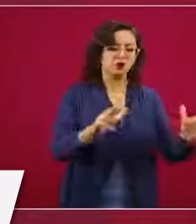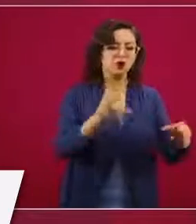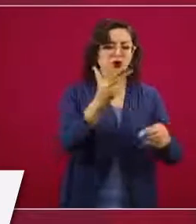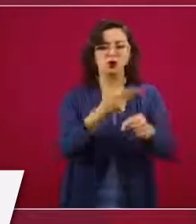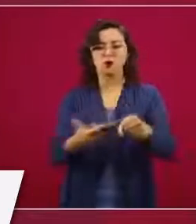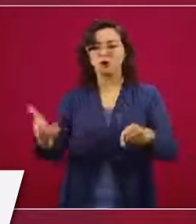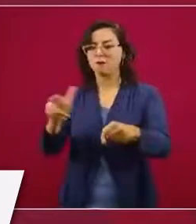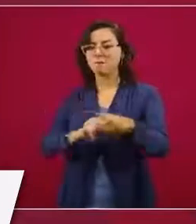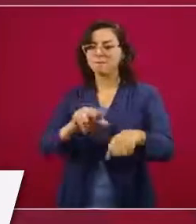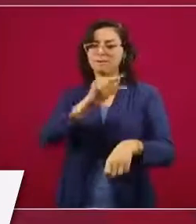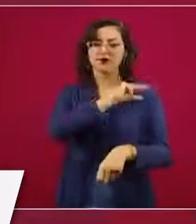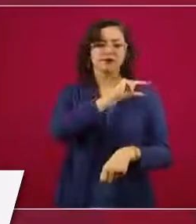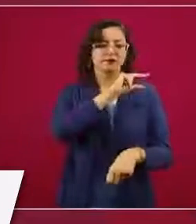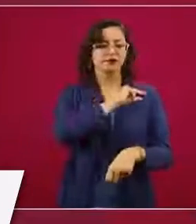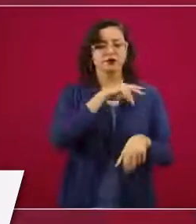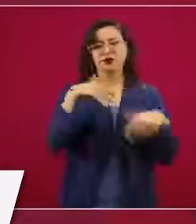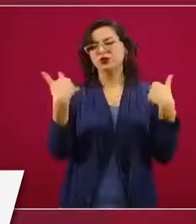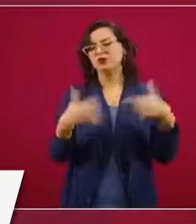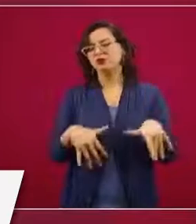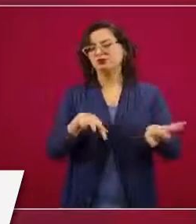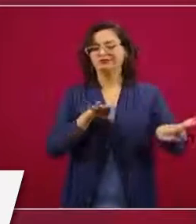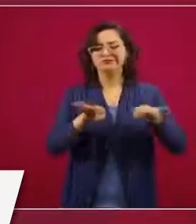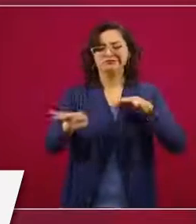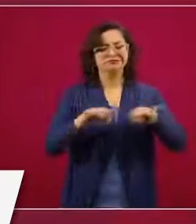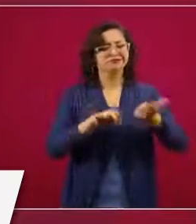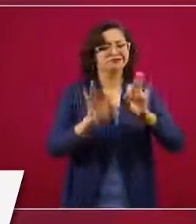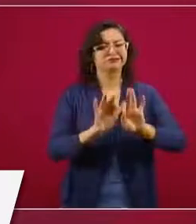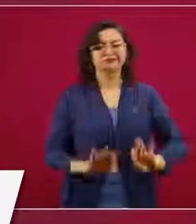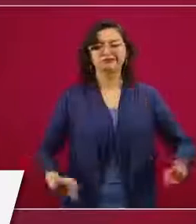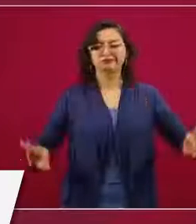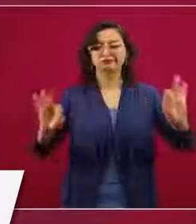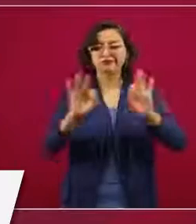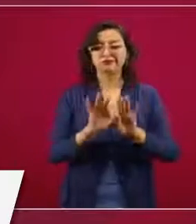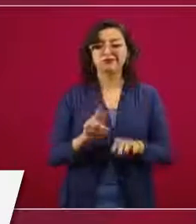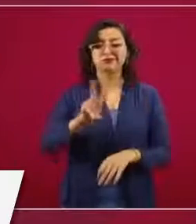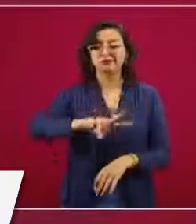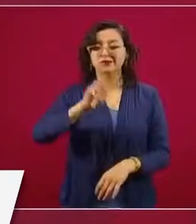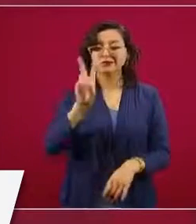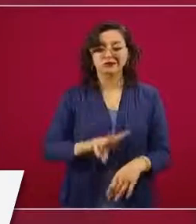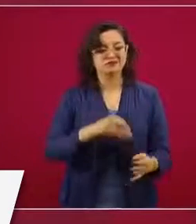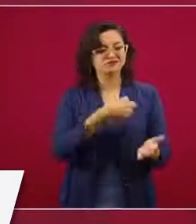como de hospitales privados, los héroes,